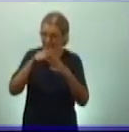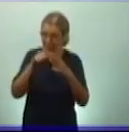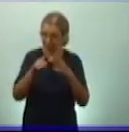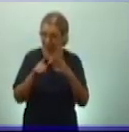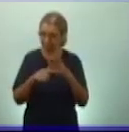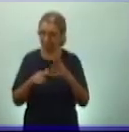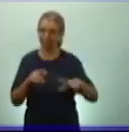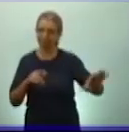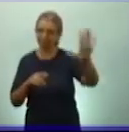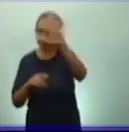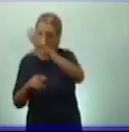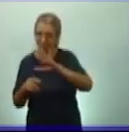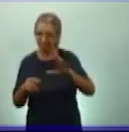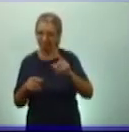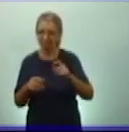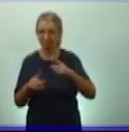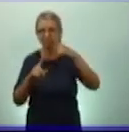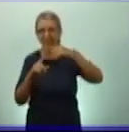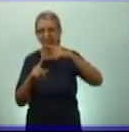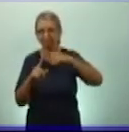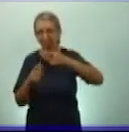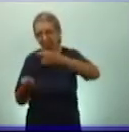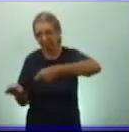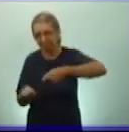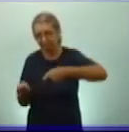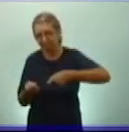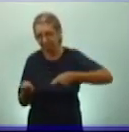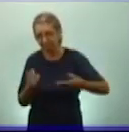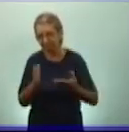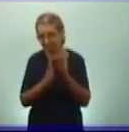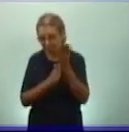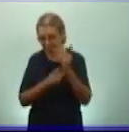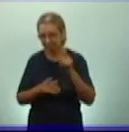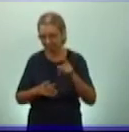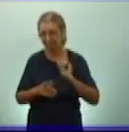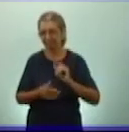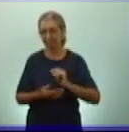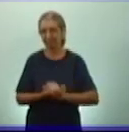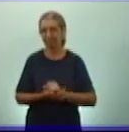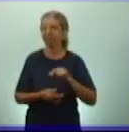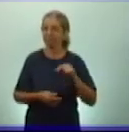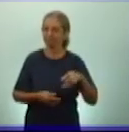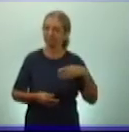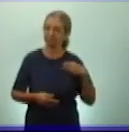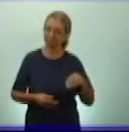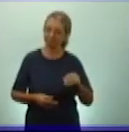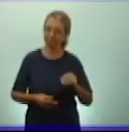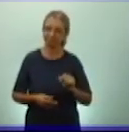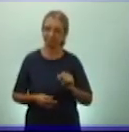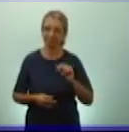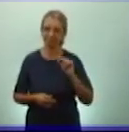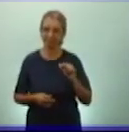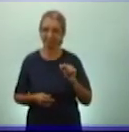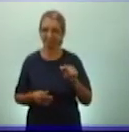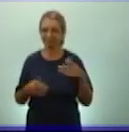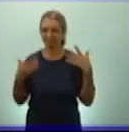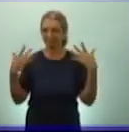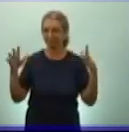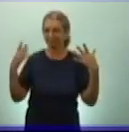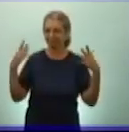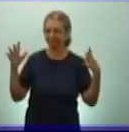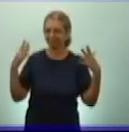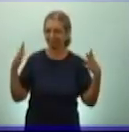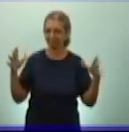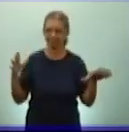geográfico y las técnicas que utilizaron cada una de ellas para el desarrollo. Me gustaría aprovechar este espacio también para enviar una felicitación